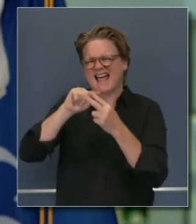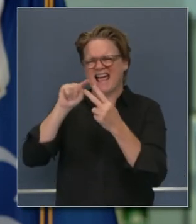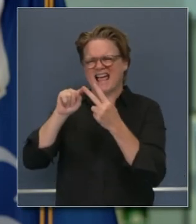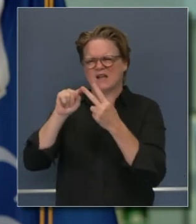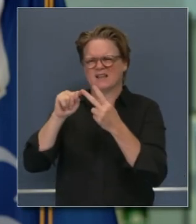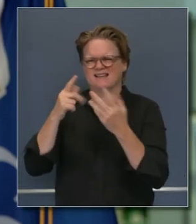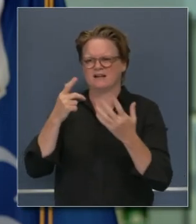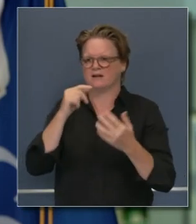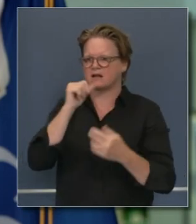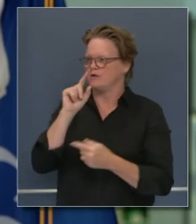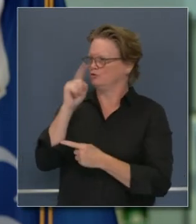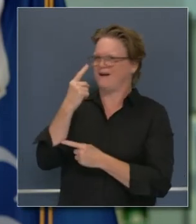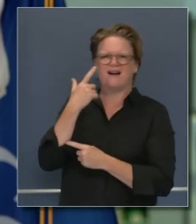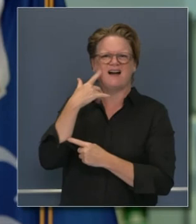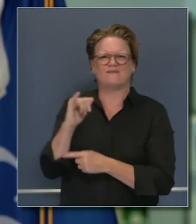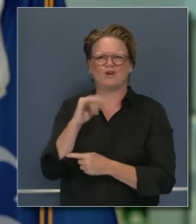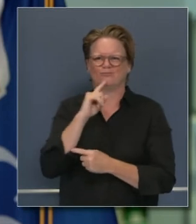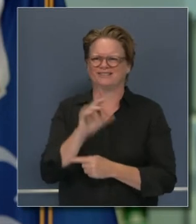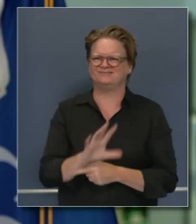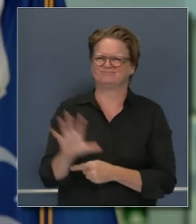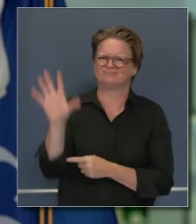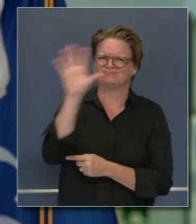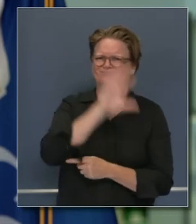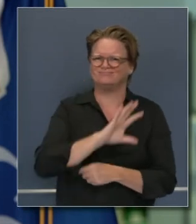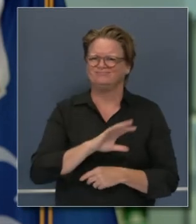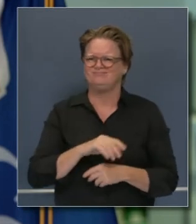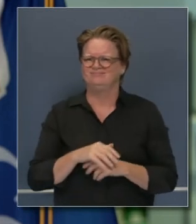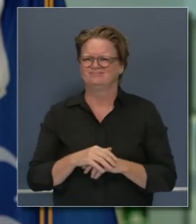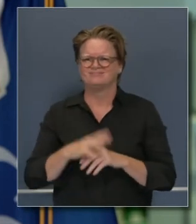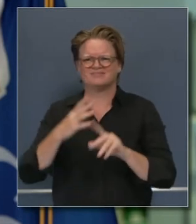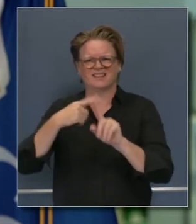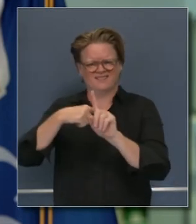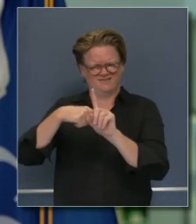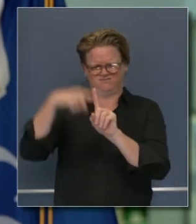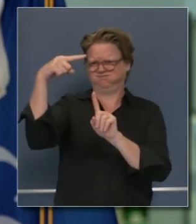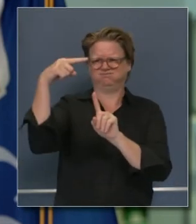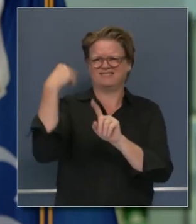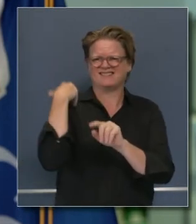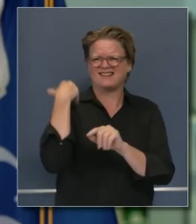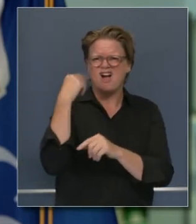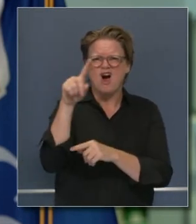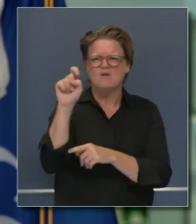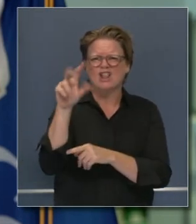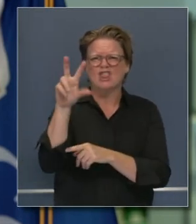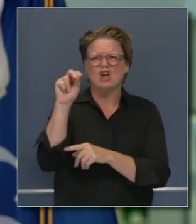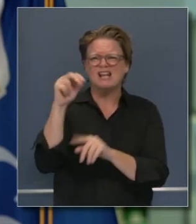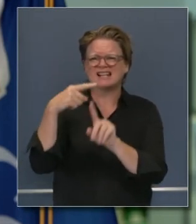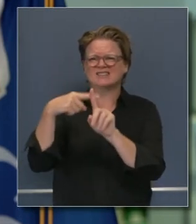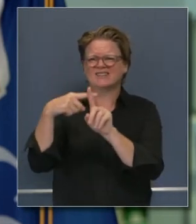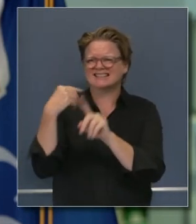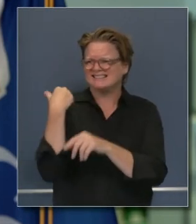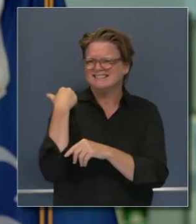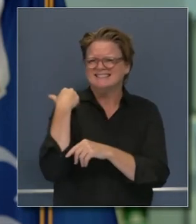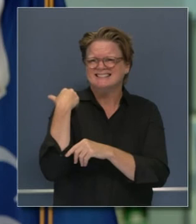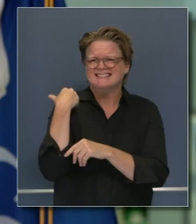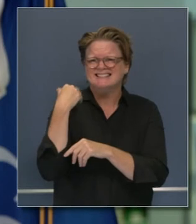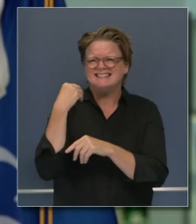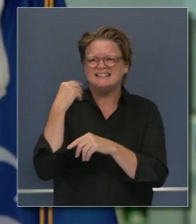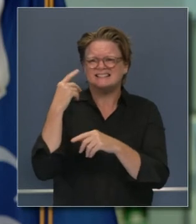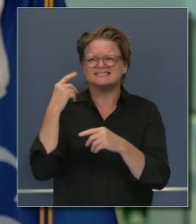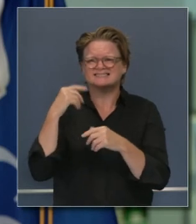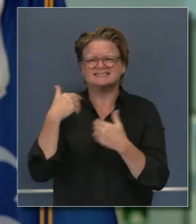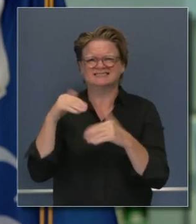que ha habido clima de 130 grados Fahrenheit en California que si no es un récord